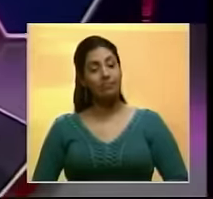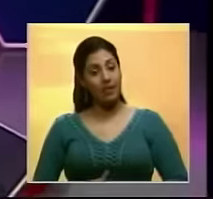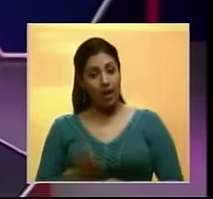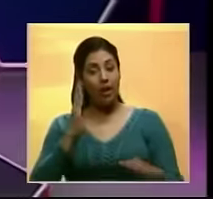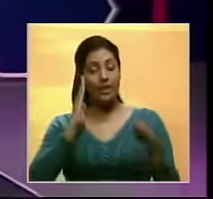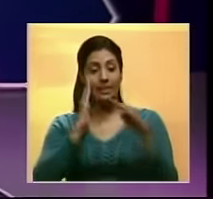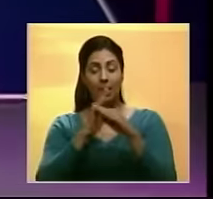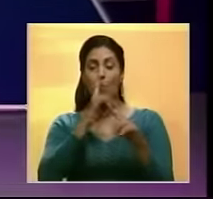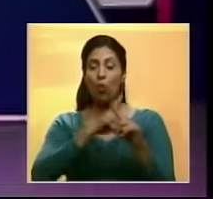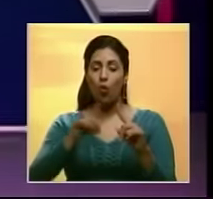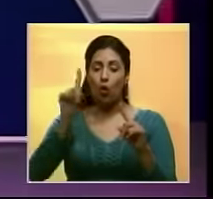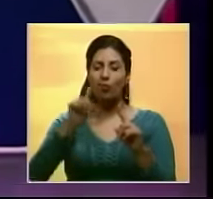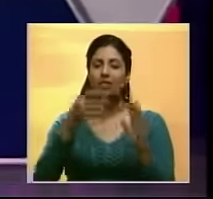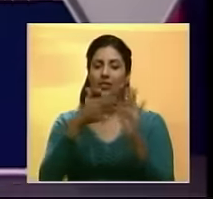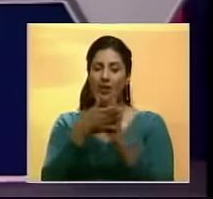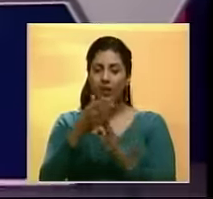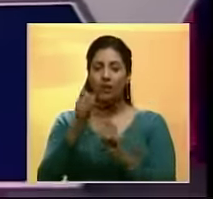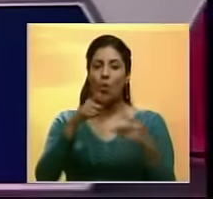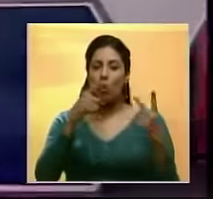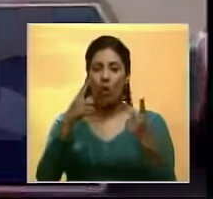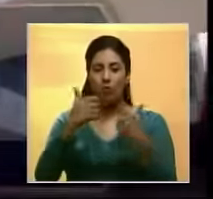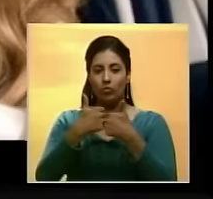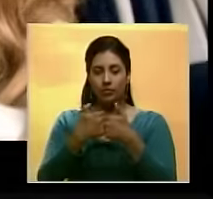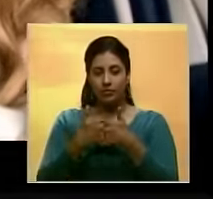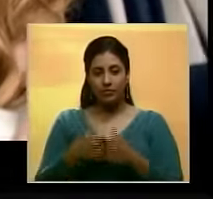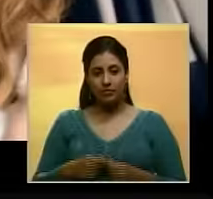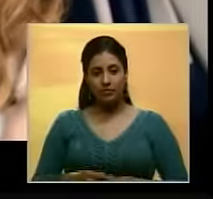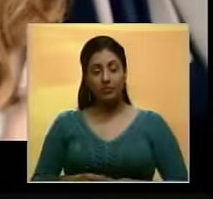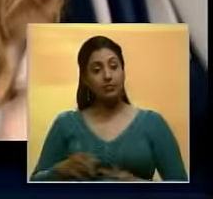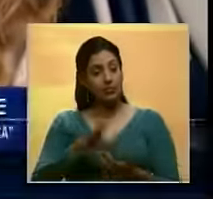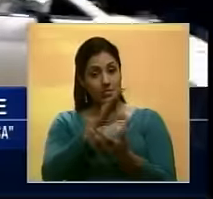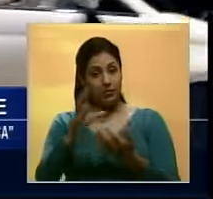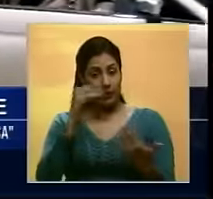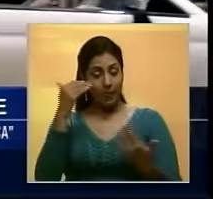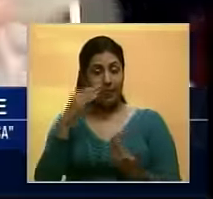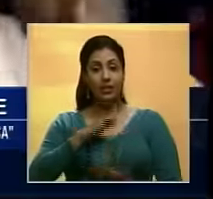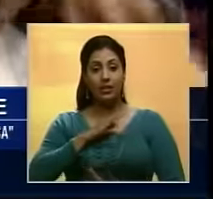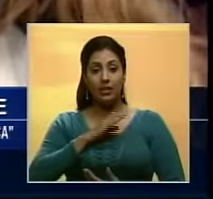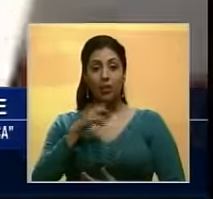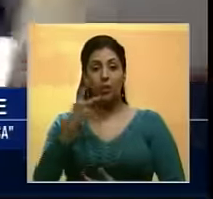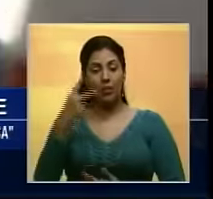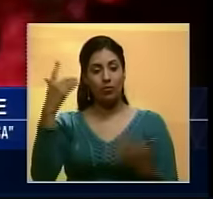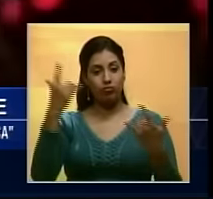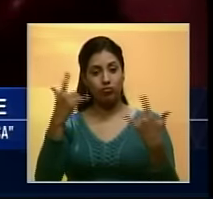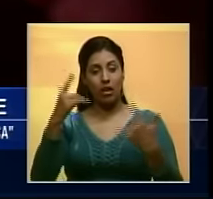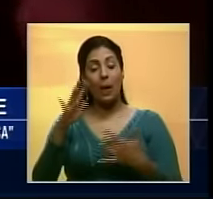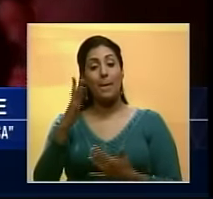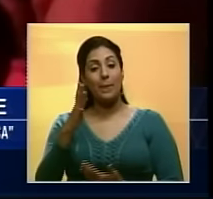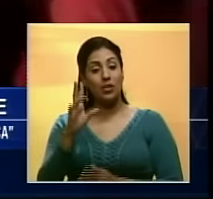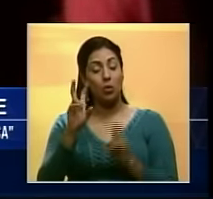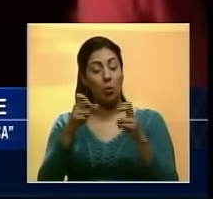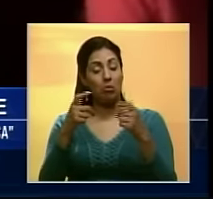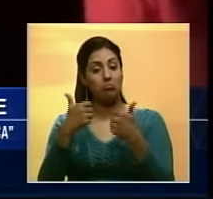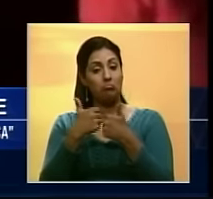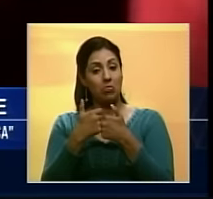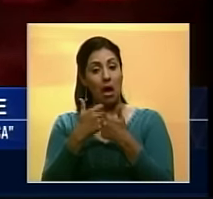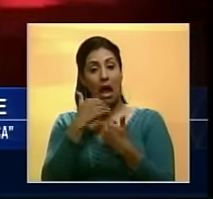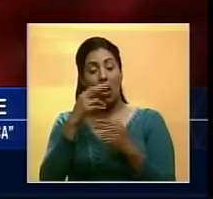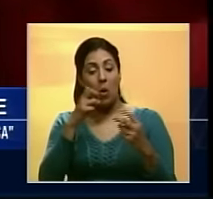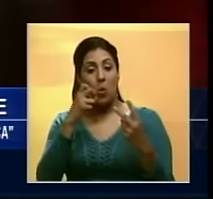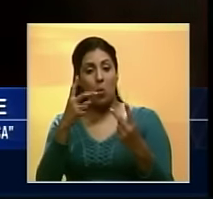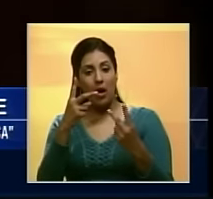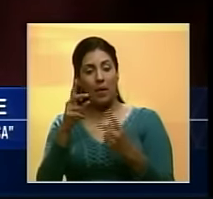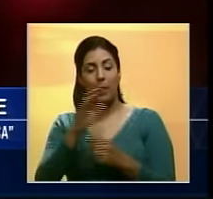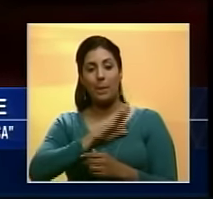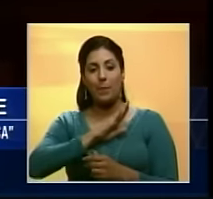Cerramos con J-Lot y lo que podría ser su nuevo romance La cantante Jennifer López y el rapero Drake Podrían estar trabajando en algo